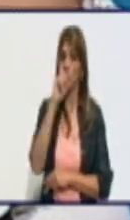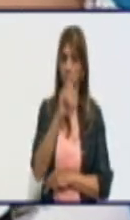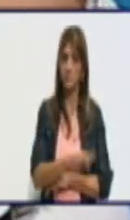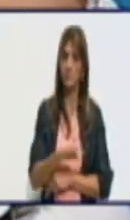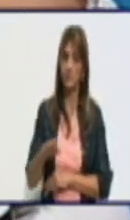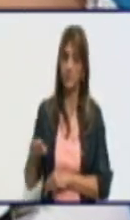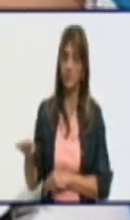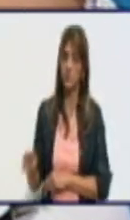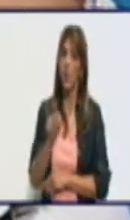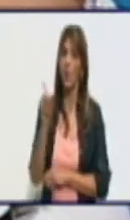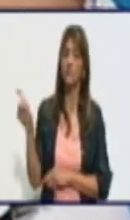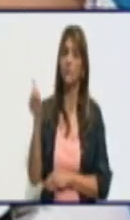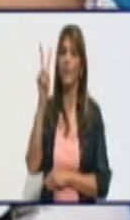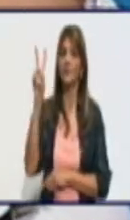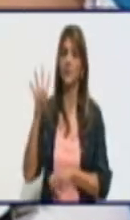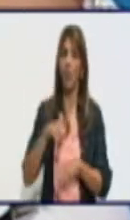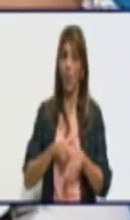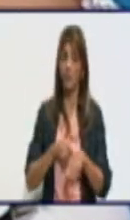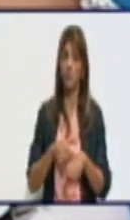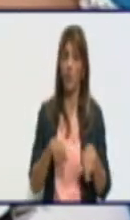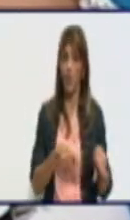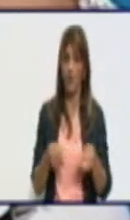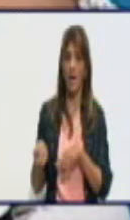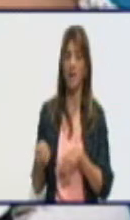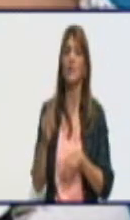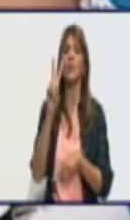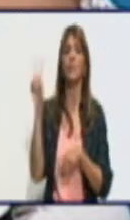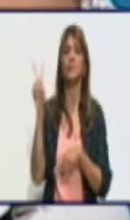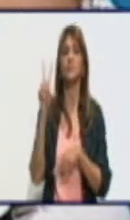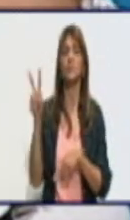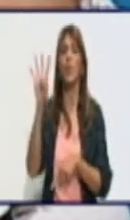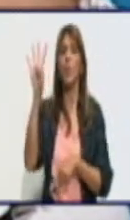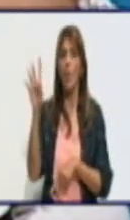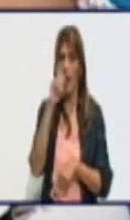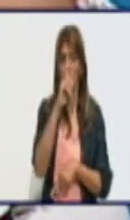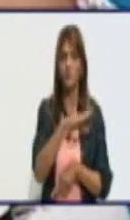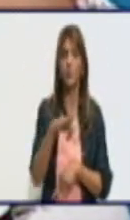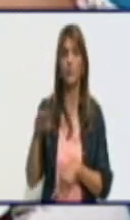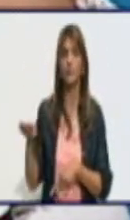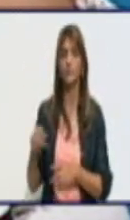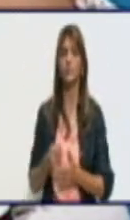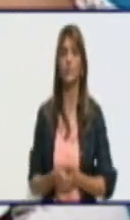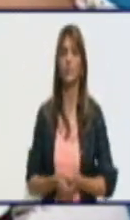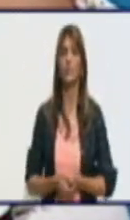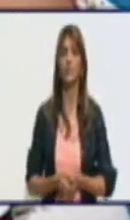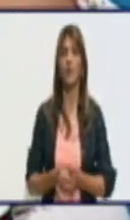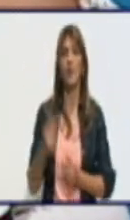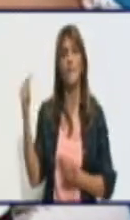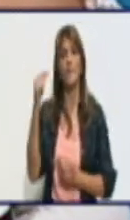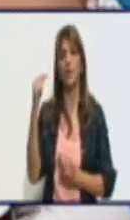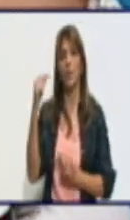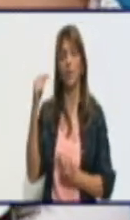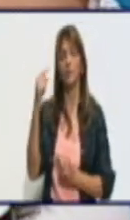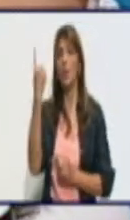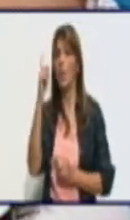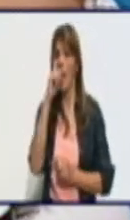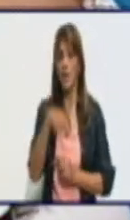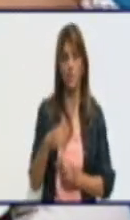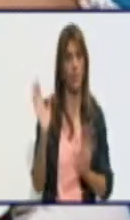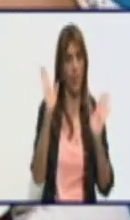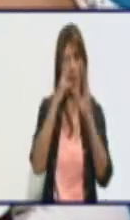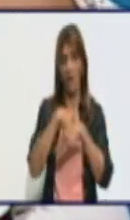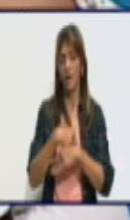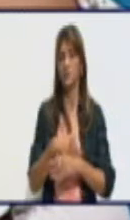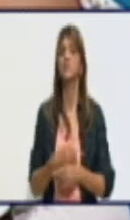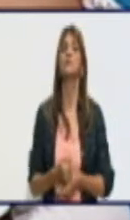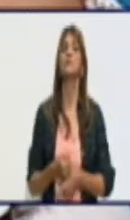las últimas 24 horas, del total de casos, 4 fueron en la edad pediátrica. Afortunadamente, ninguno menor de un año. Hoy tenemos activos